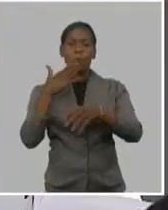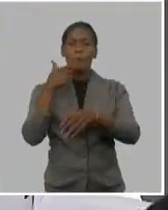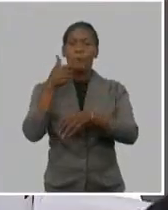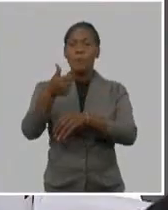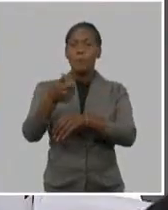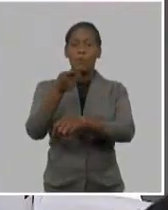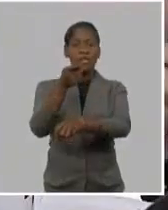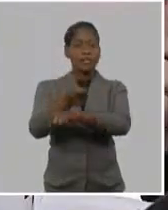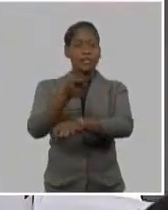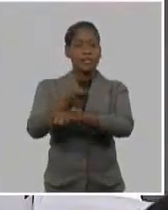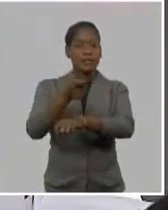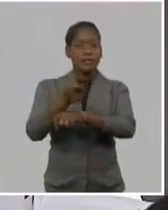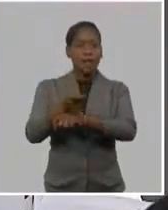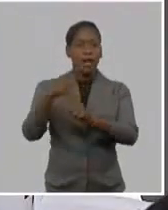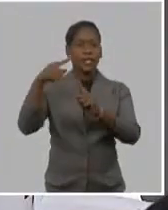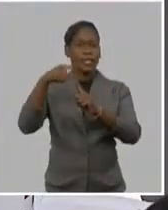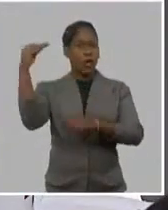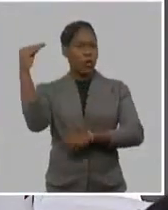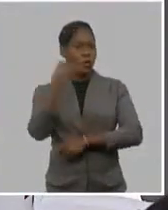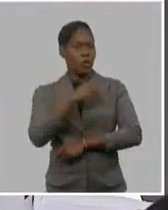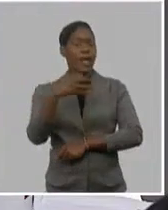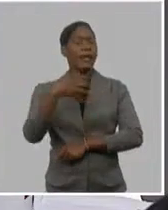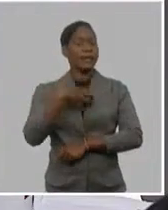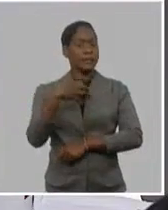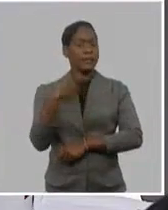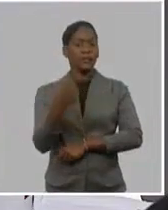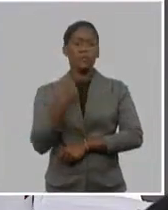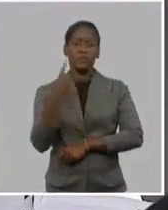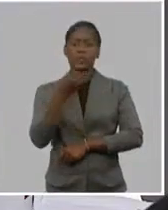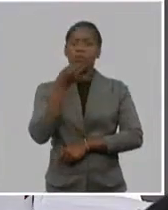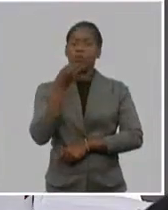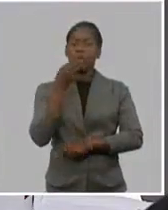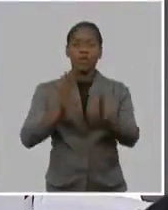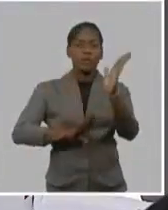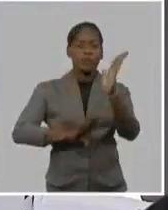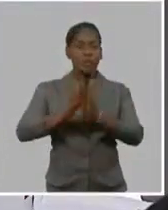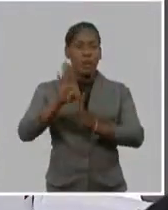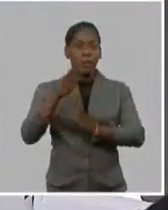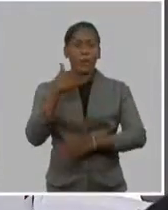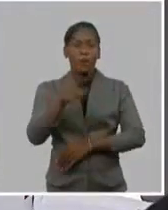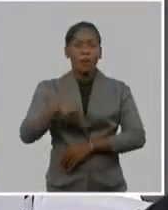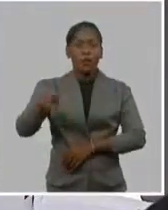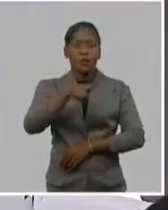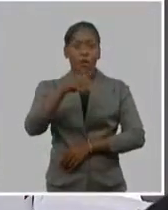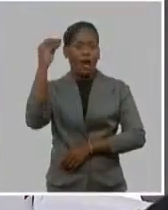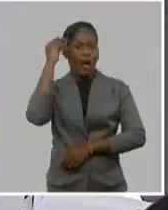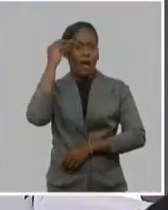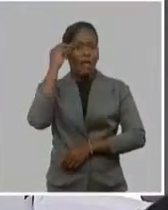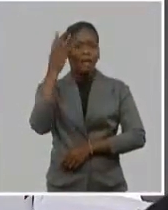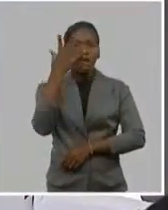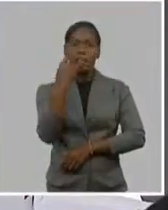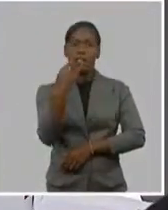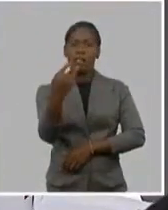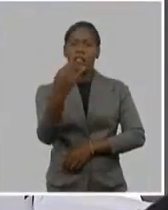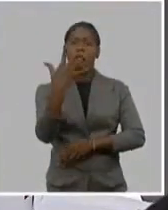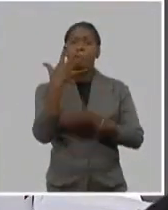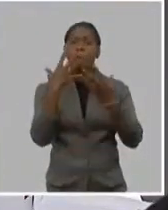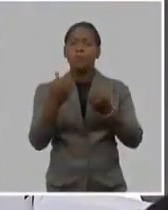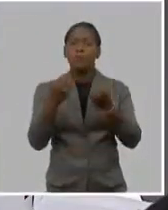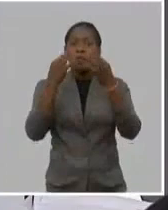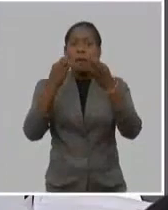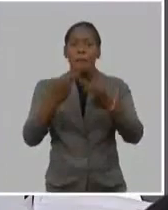a nuestro pueblo en la era digital. Y tenemos que lograr que esos medios sean cada vez más atractivos. Pero,